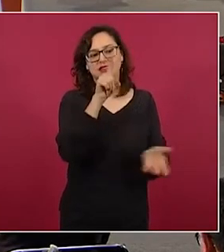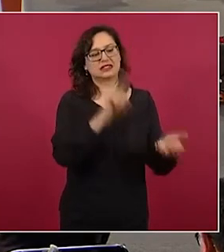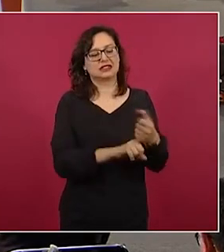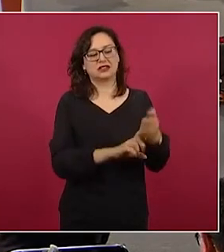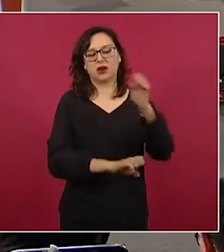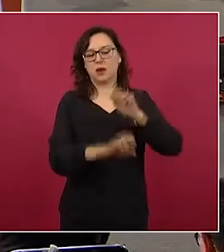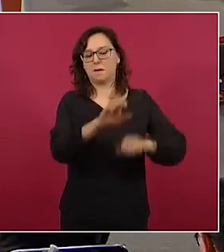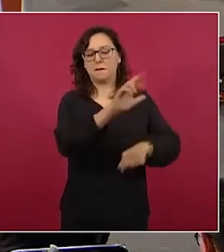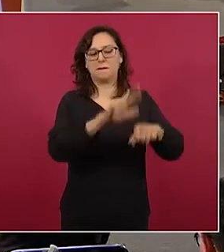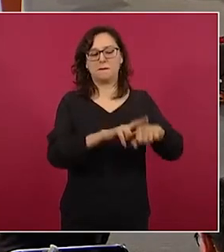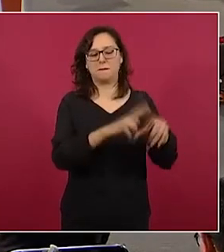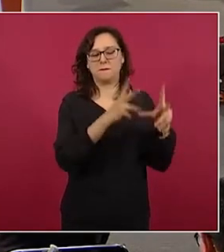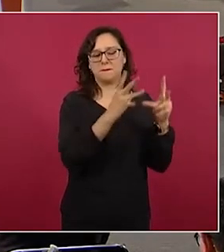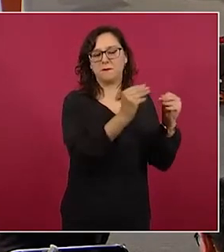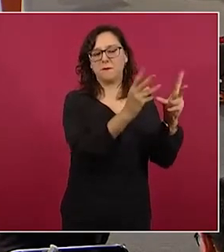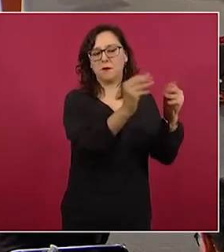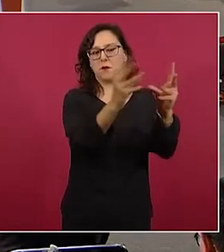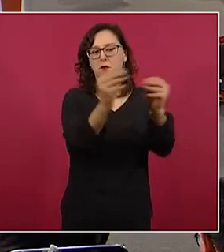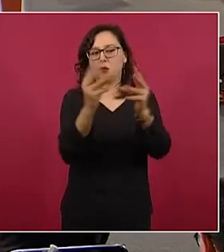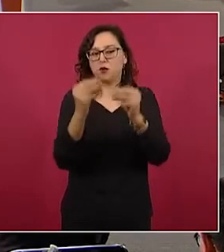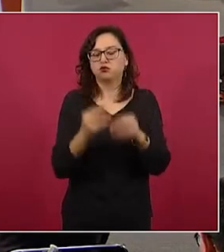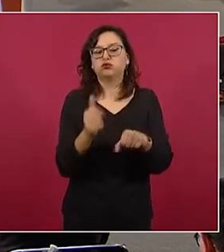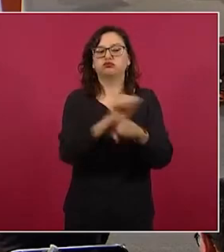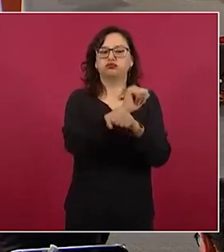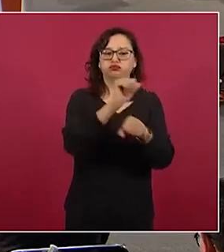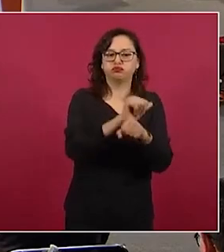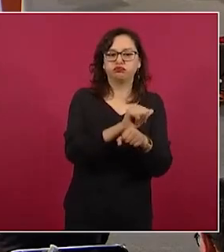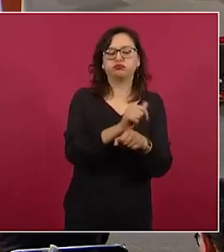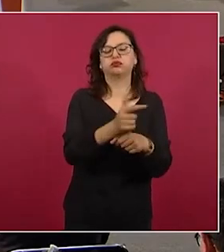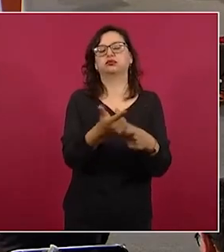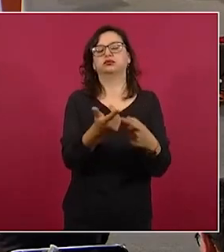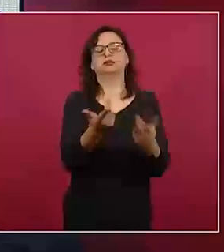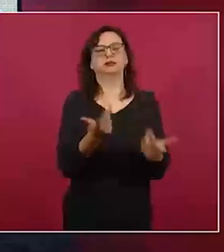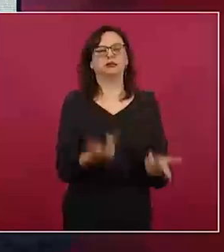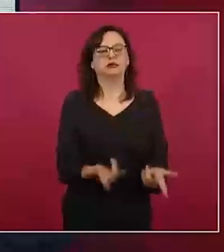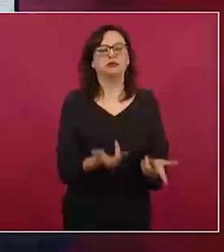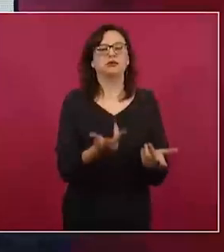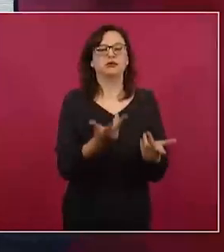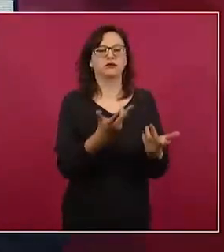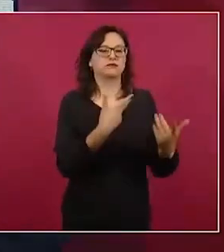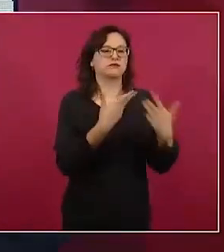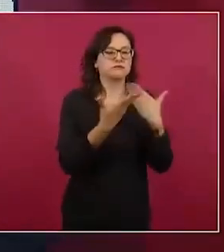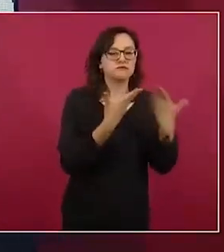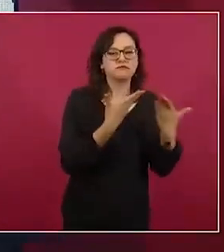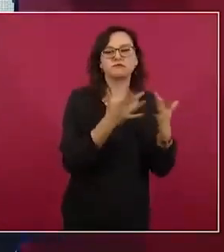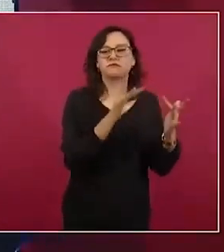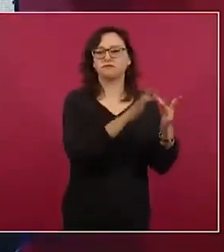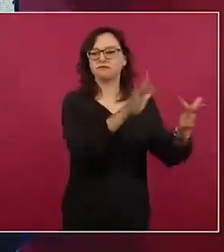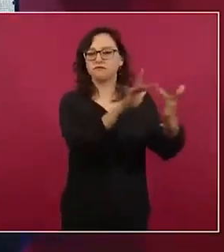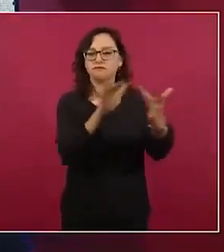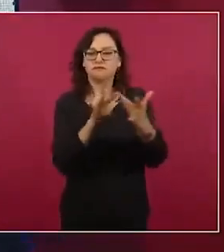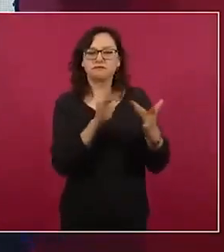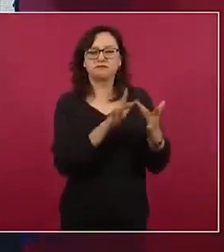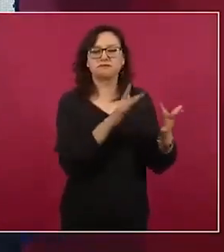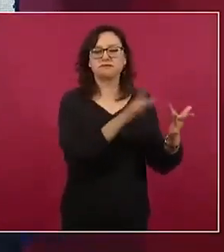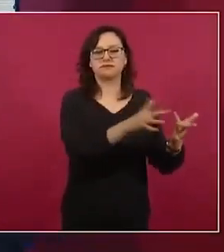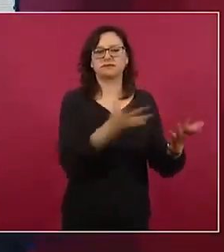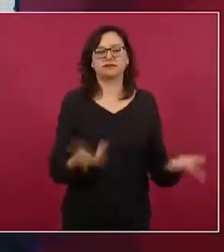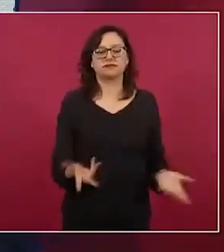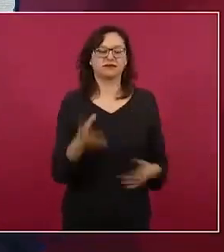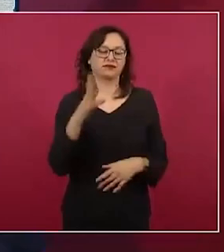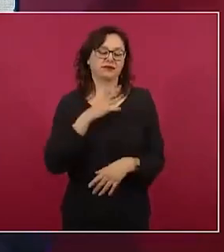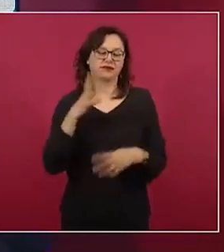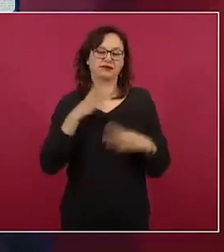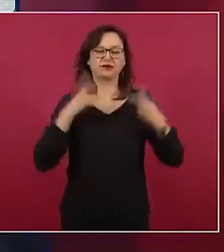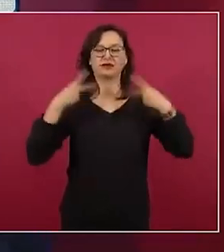con medios. Estoy hasta leyendo articulistas